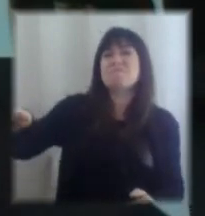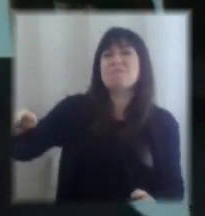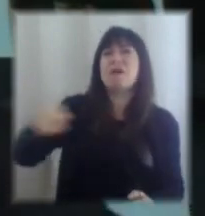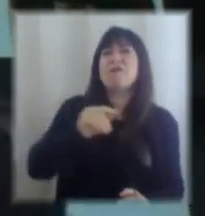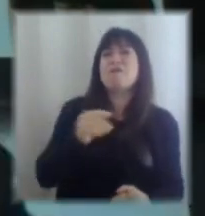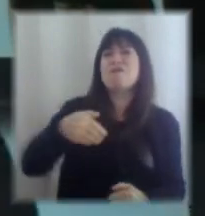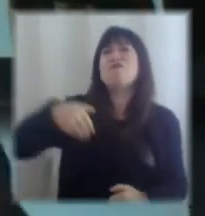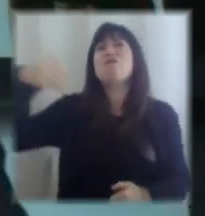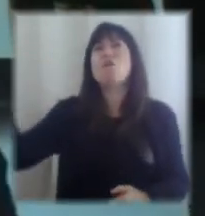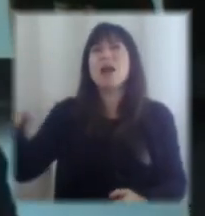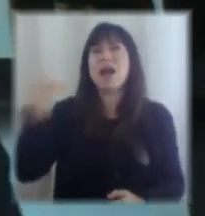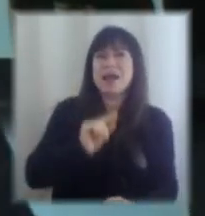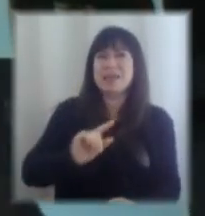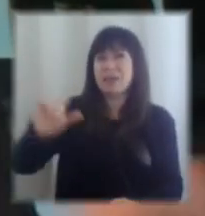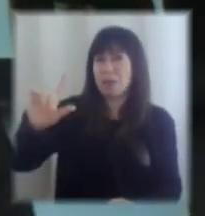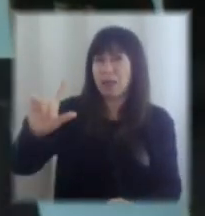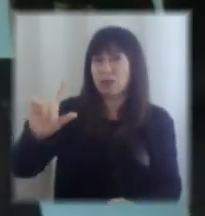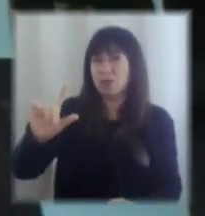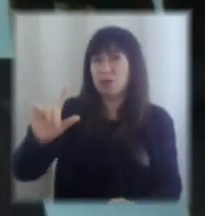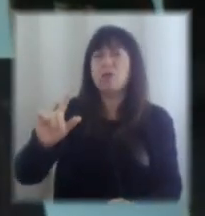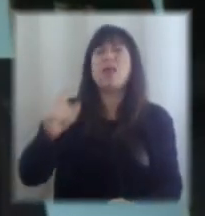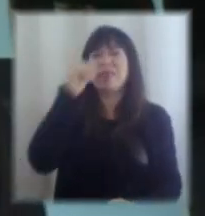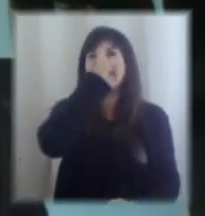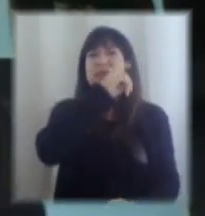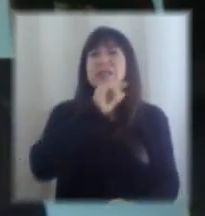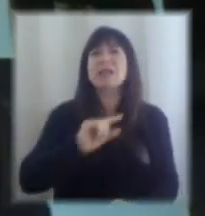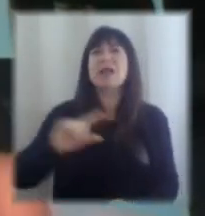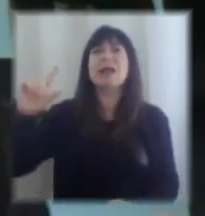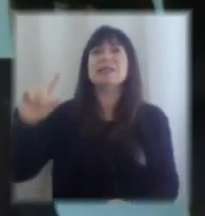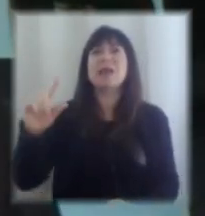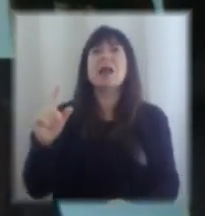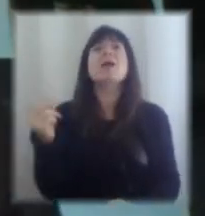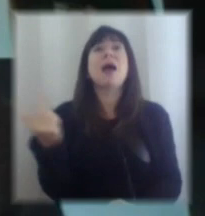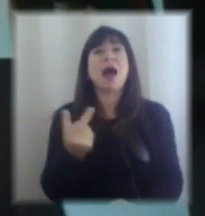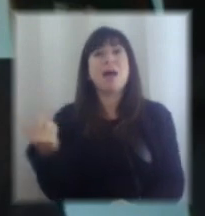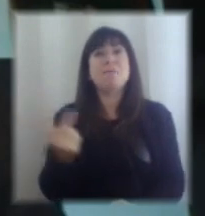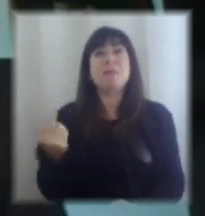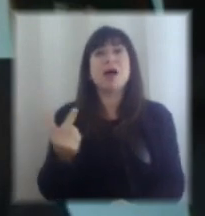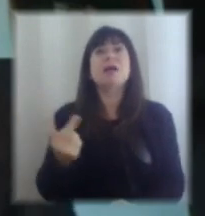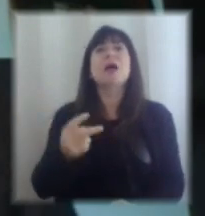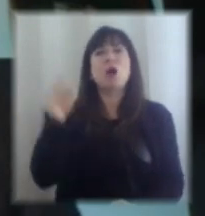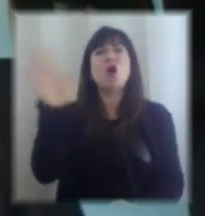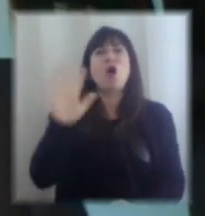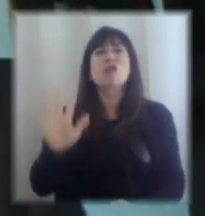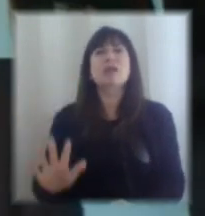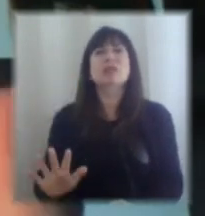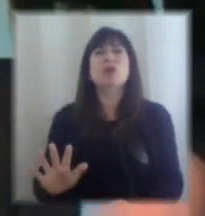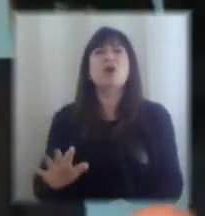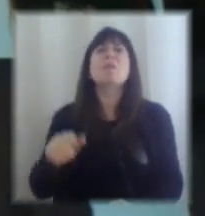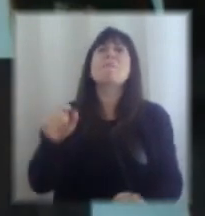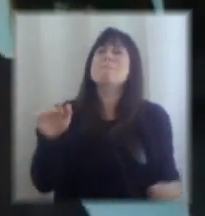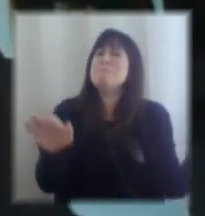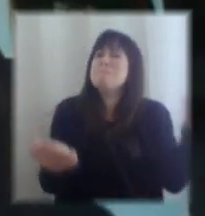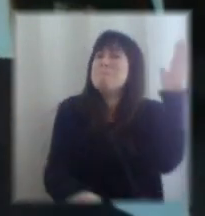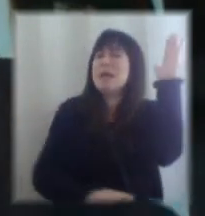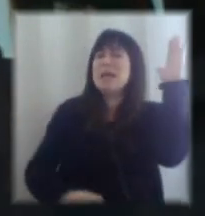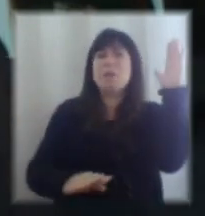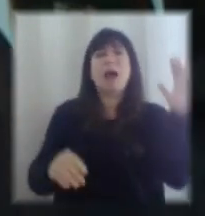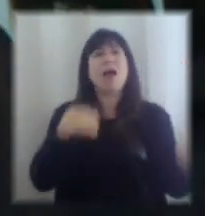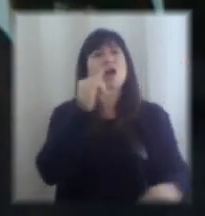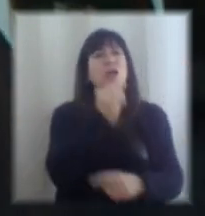el fondo crecer. Y por otra parte, el fondo, para ambas es una condición mínima habilitante que tengamos instituciones